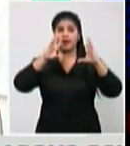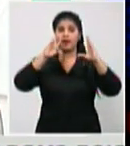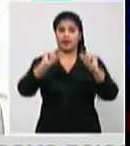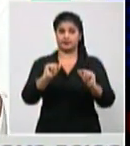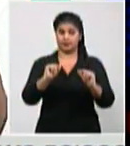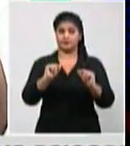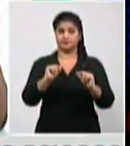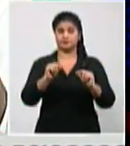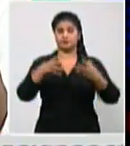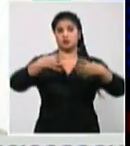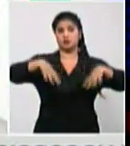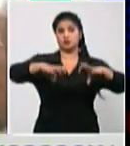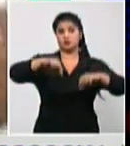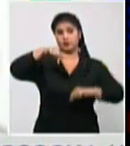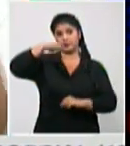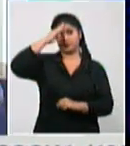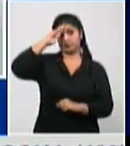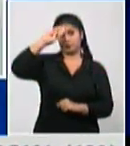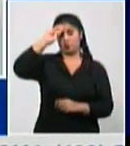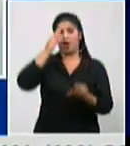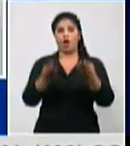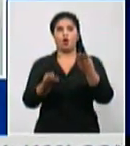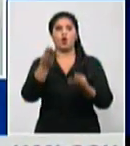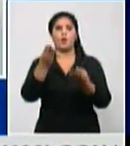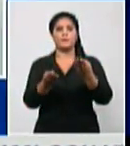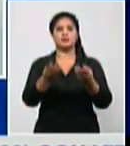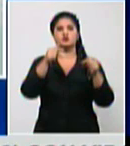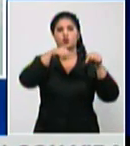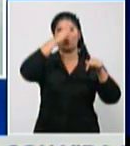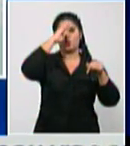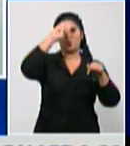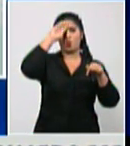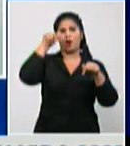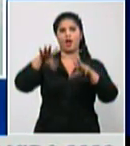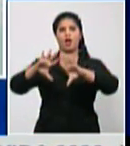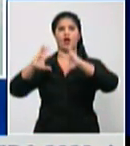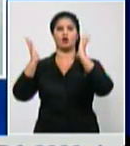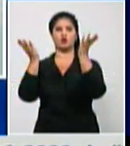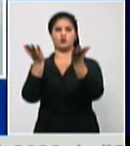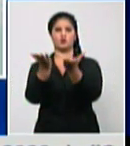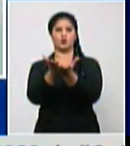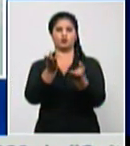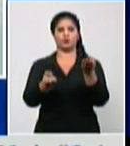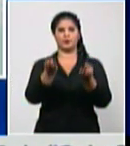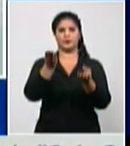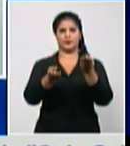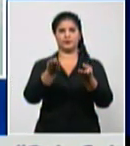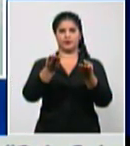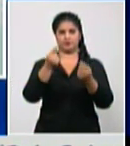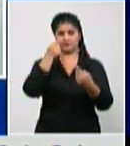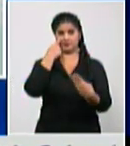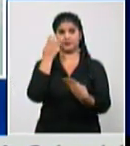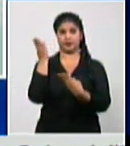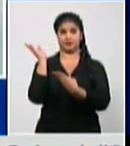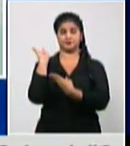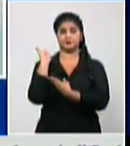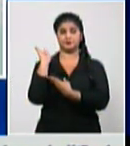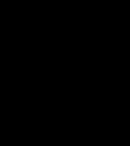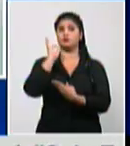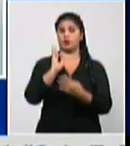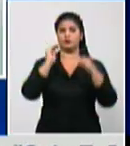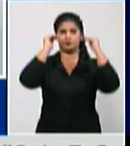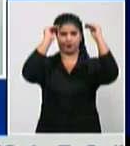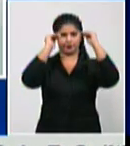comportamiento la comparación de Cuba con el mundo es la que aparece en el final que la actualizamos ahí está